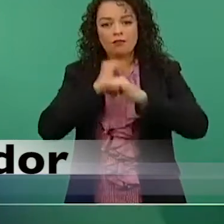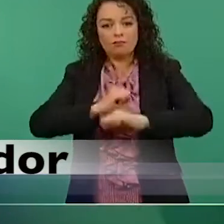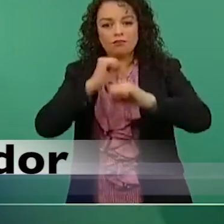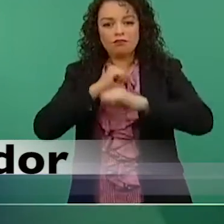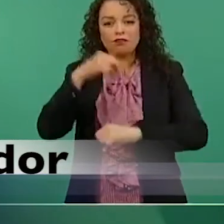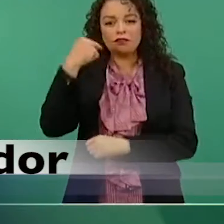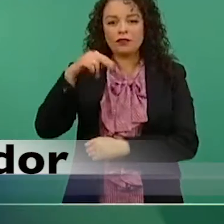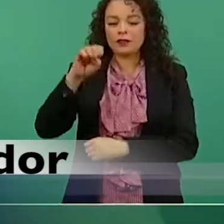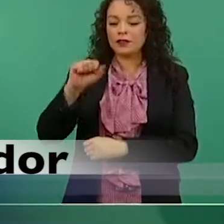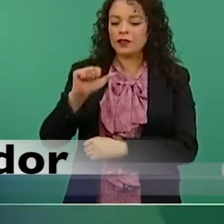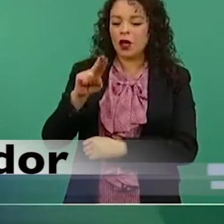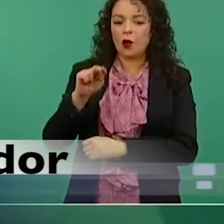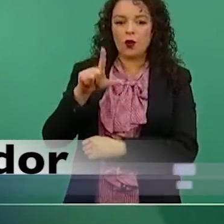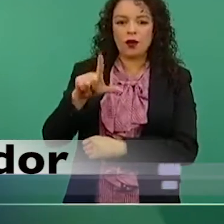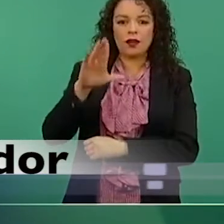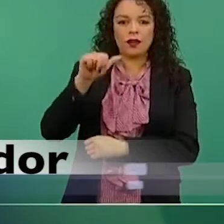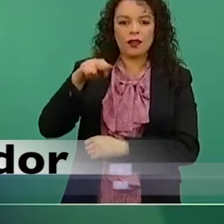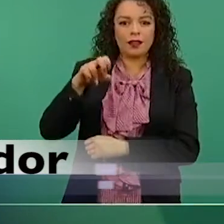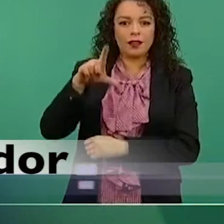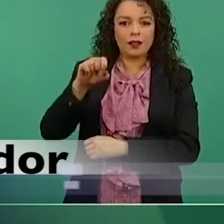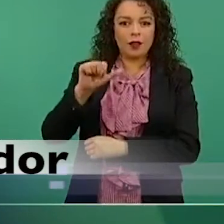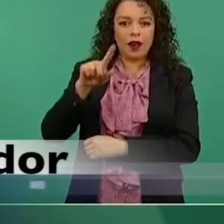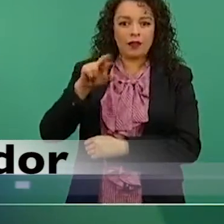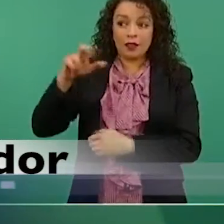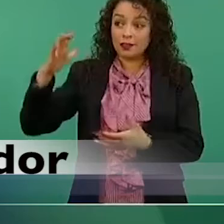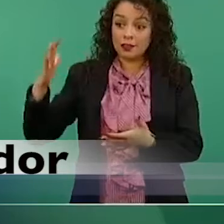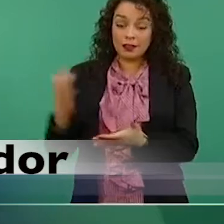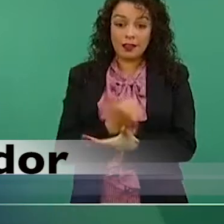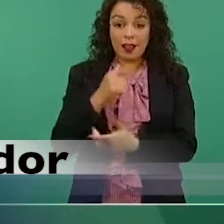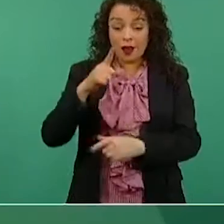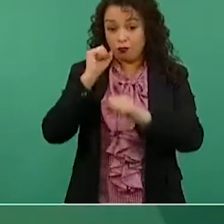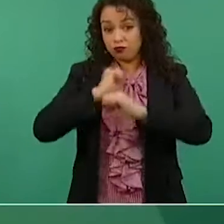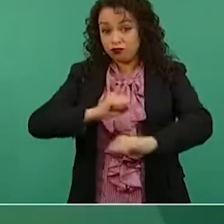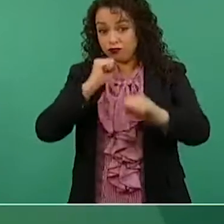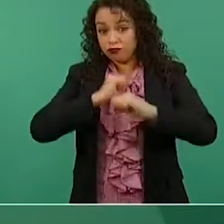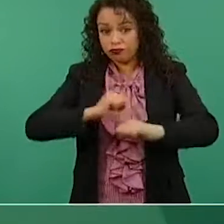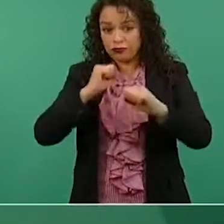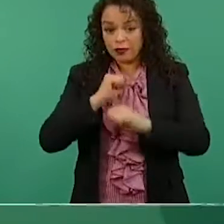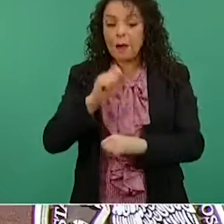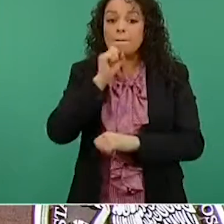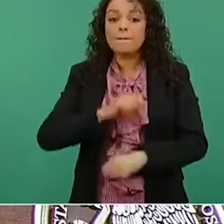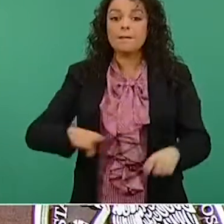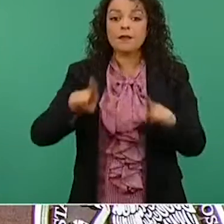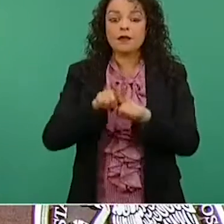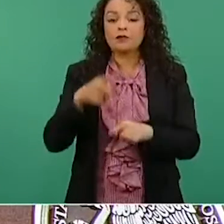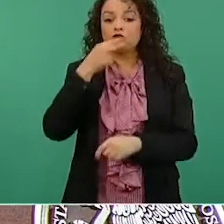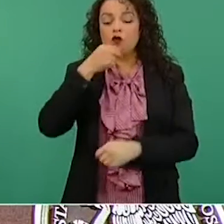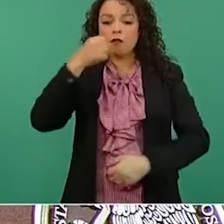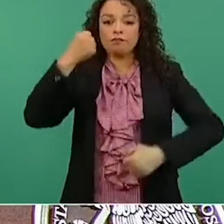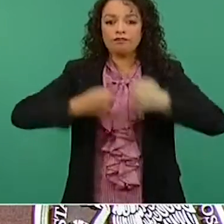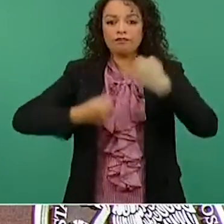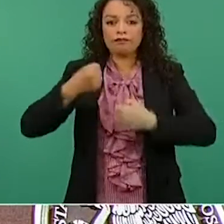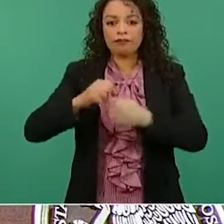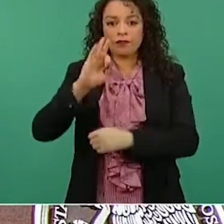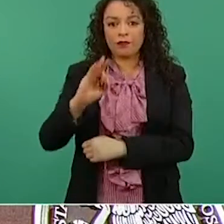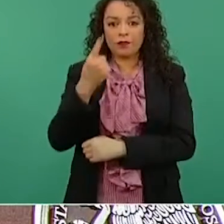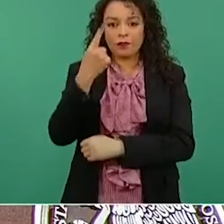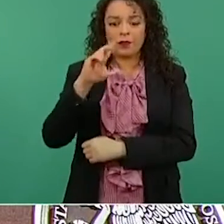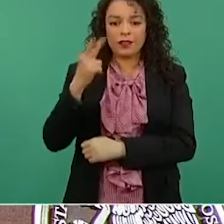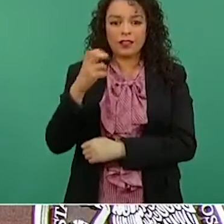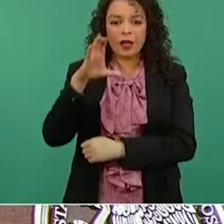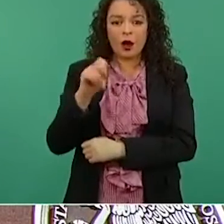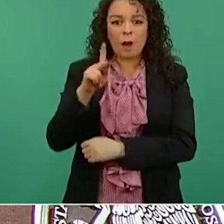una pelea, y a Checo Pérez, que ocupó el tercer lugar